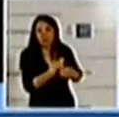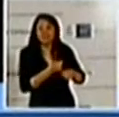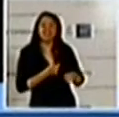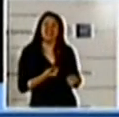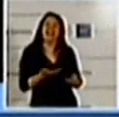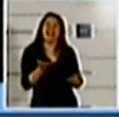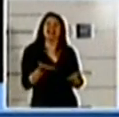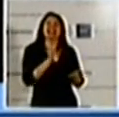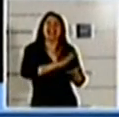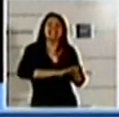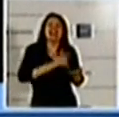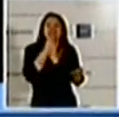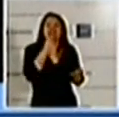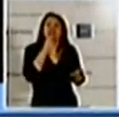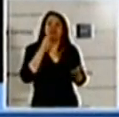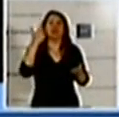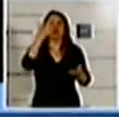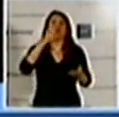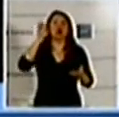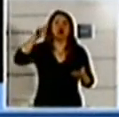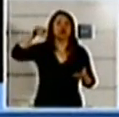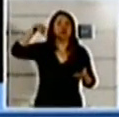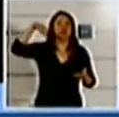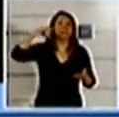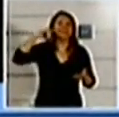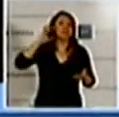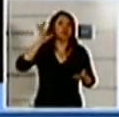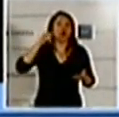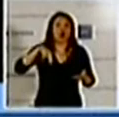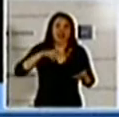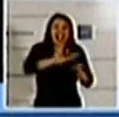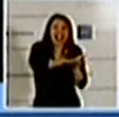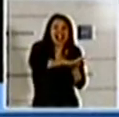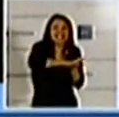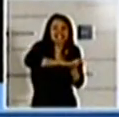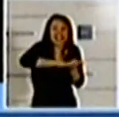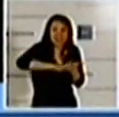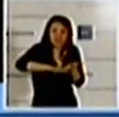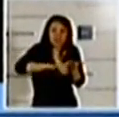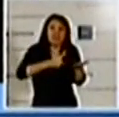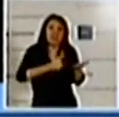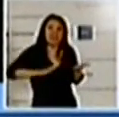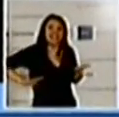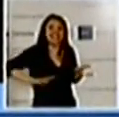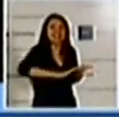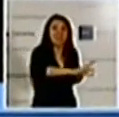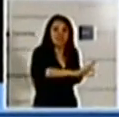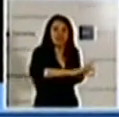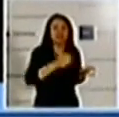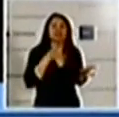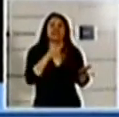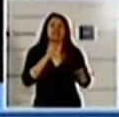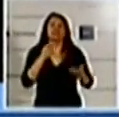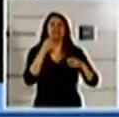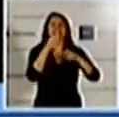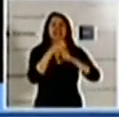sería el hormigón alisado y poner en cada esquina una rampa. Nuestra meta es transporte, vereda y rampa